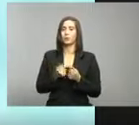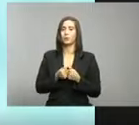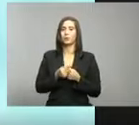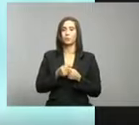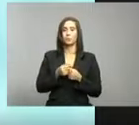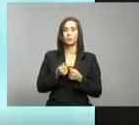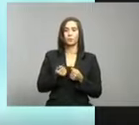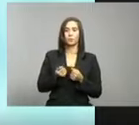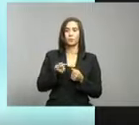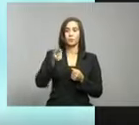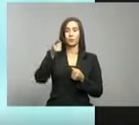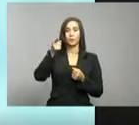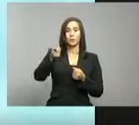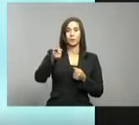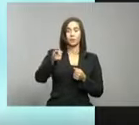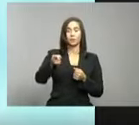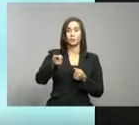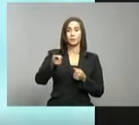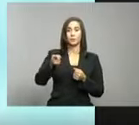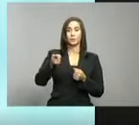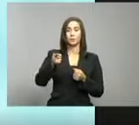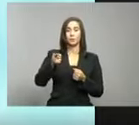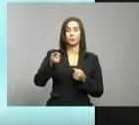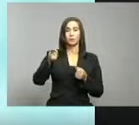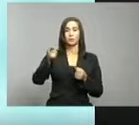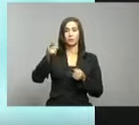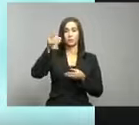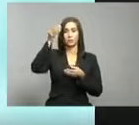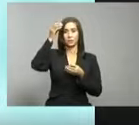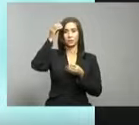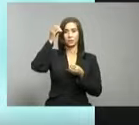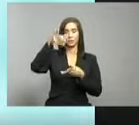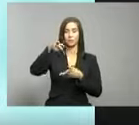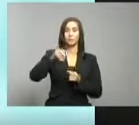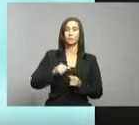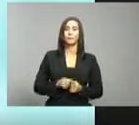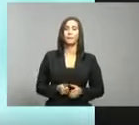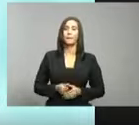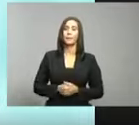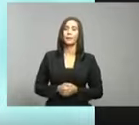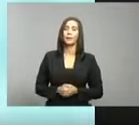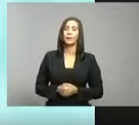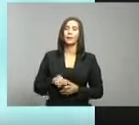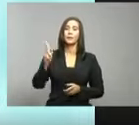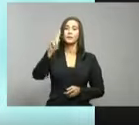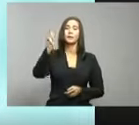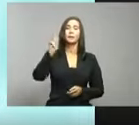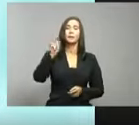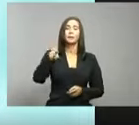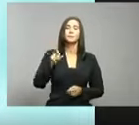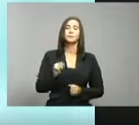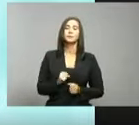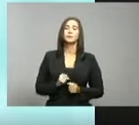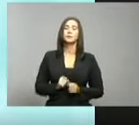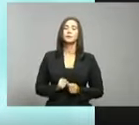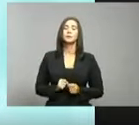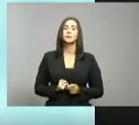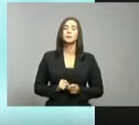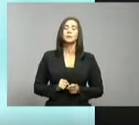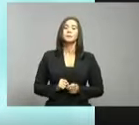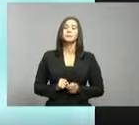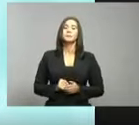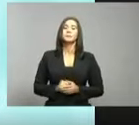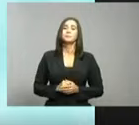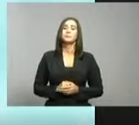la comparto con la periodista Edith Feble que tenía este turno. Esa es la pregunta y si podría en algún